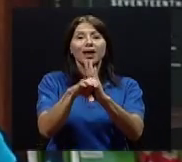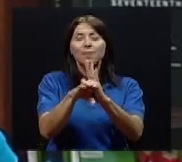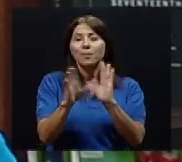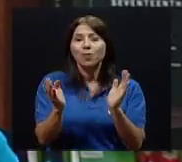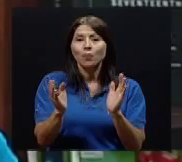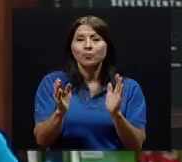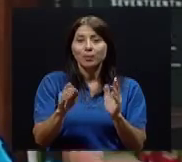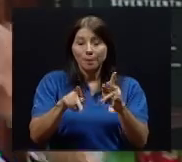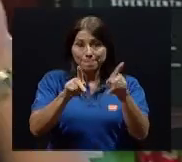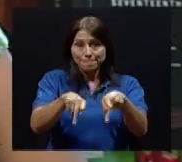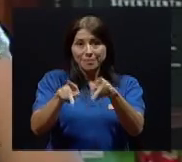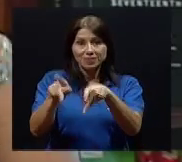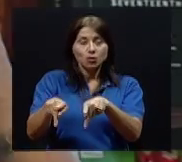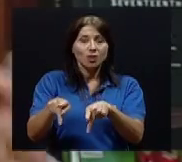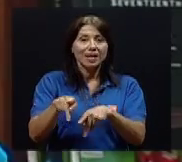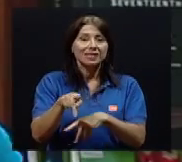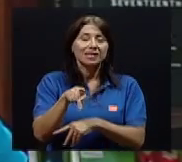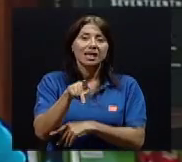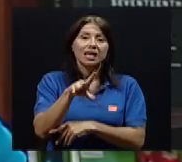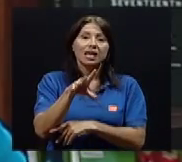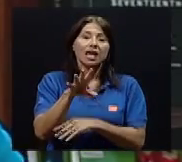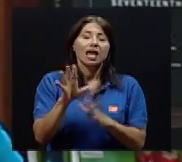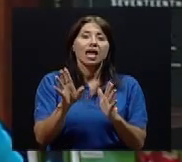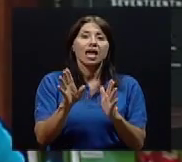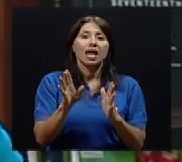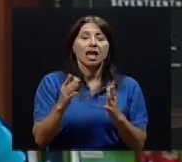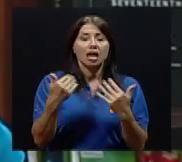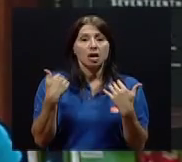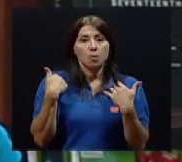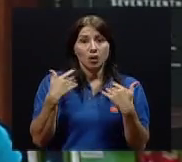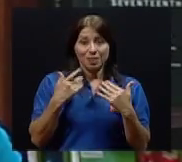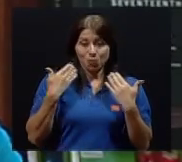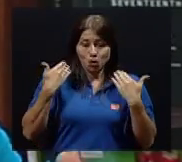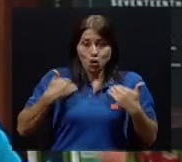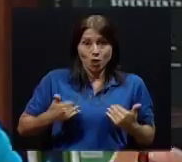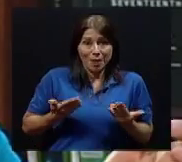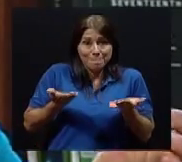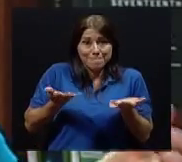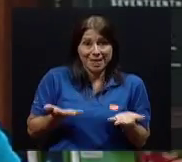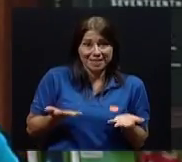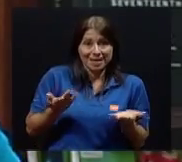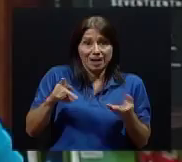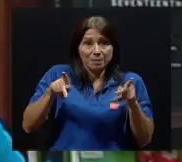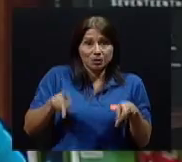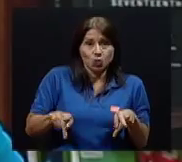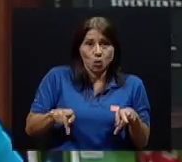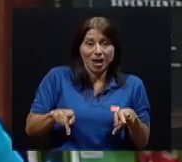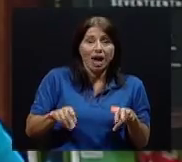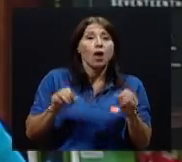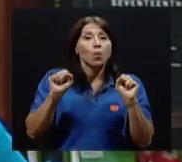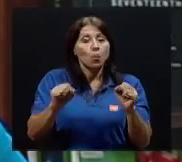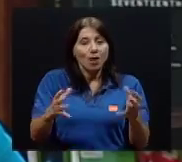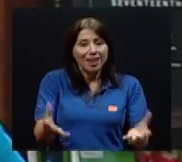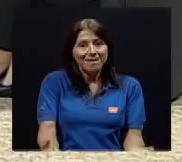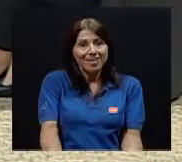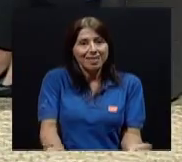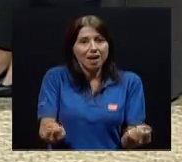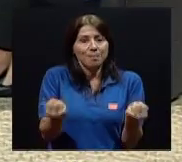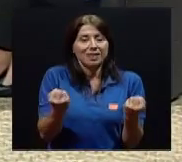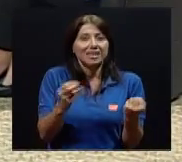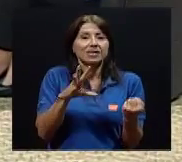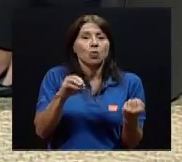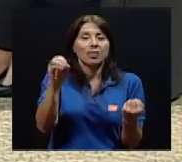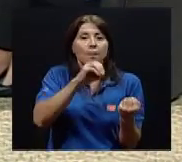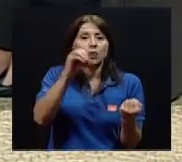Entonces, ¿qué se ha encontrado? Que, por ejemplo, cargas del 50 al 70% de una fuerza máxima de ellos o submáxima. Eso